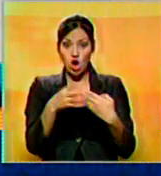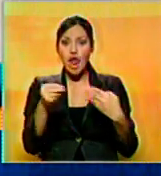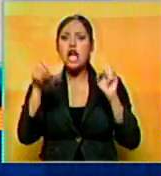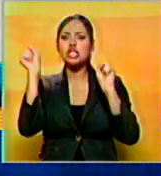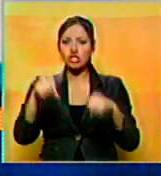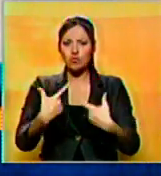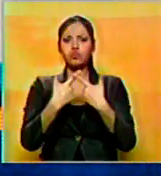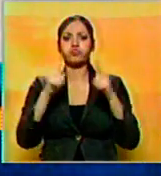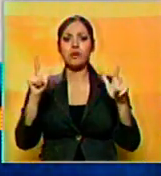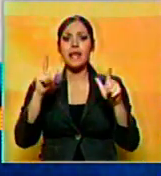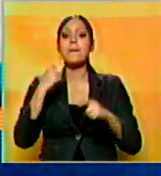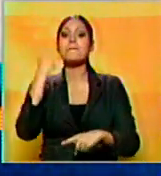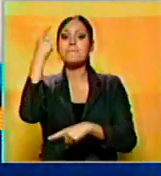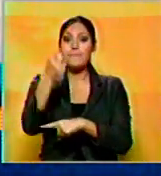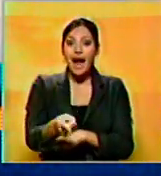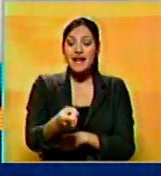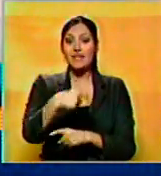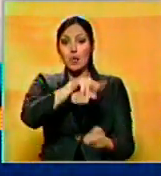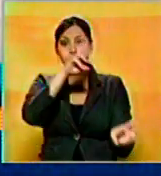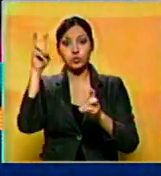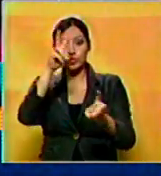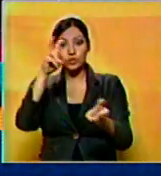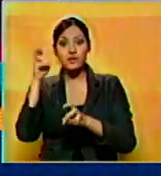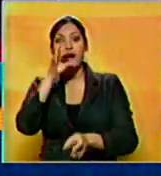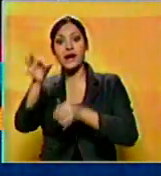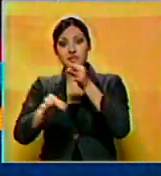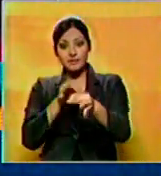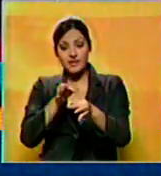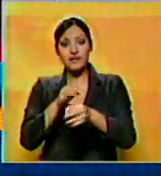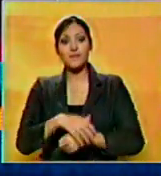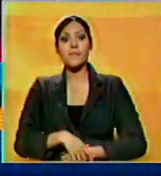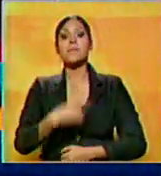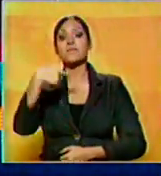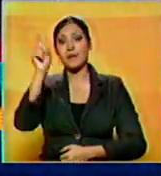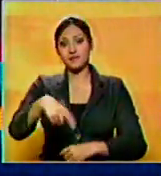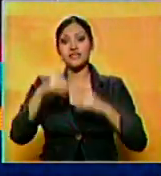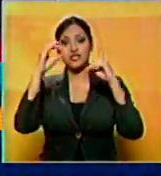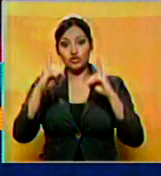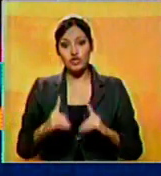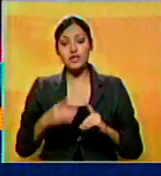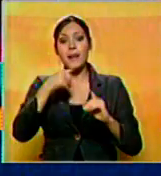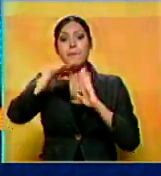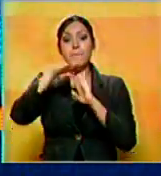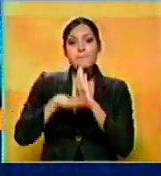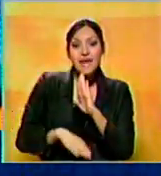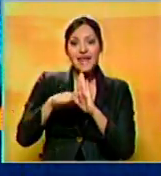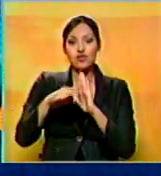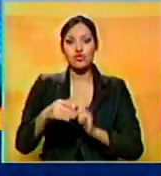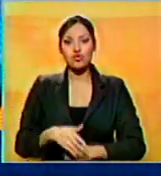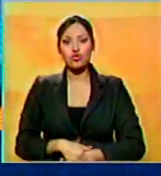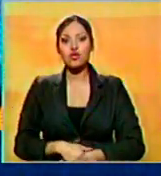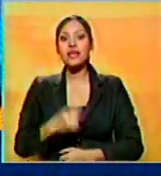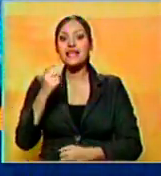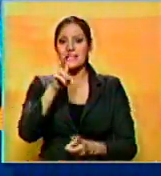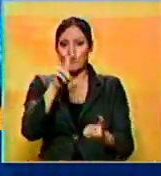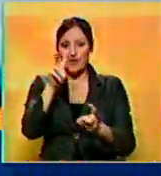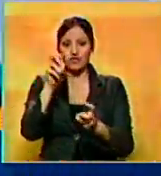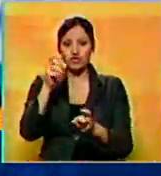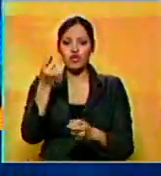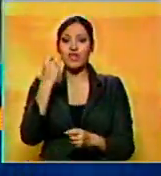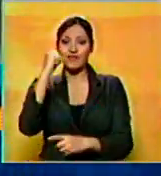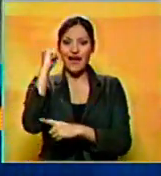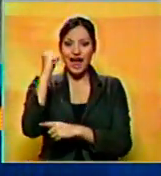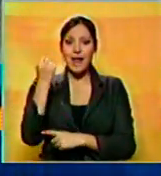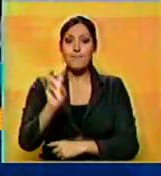autorizará de acuerdo al flujo de ingresos declarados y que además se decidió disminuir el anticipo del impuesto de las ganancias